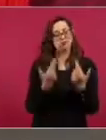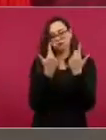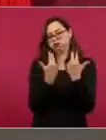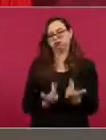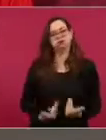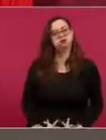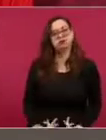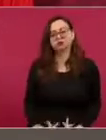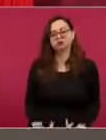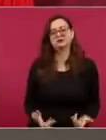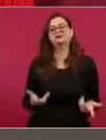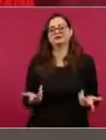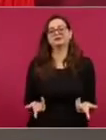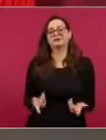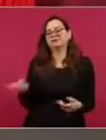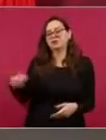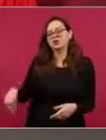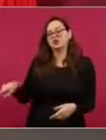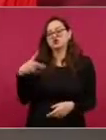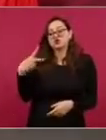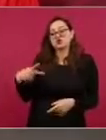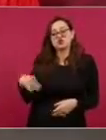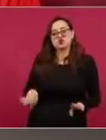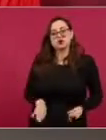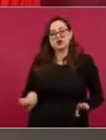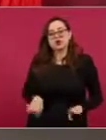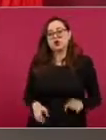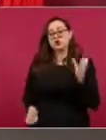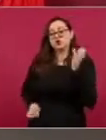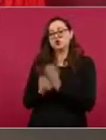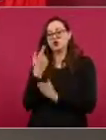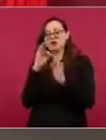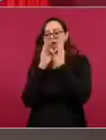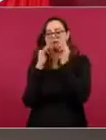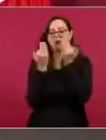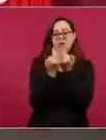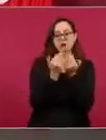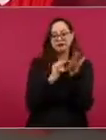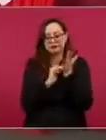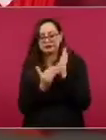de desprestigio,